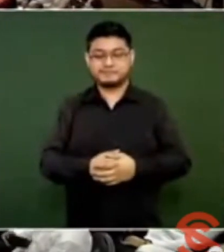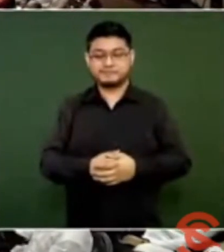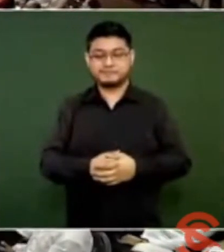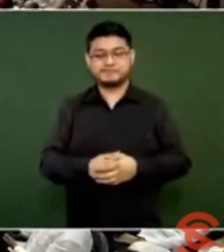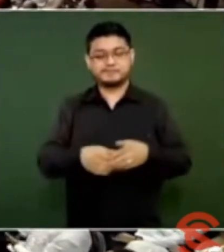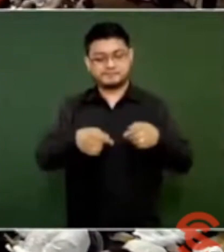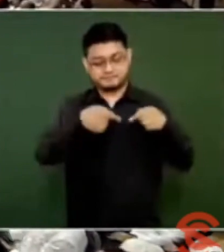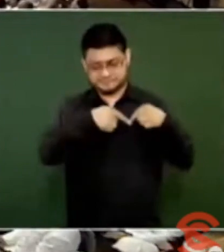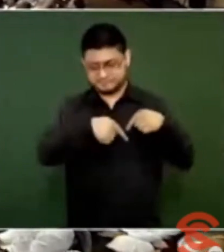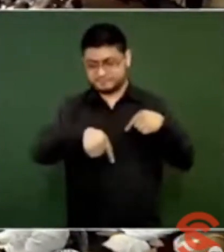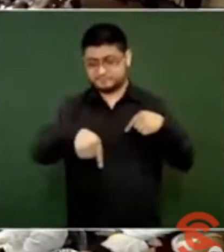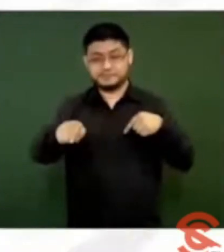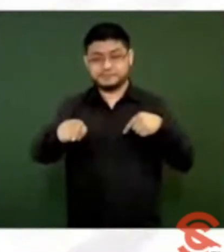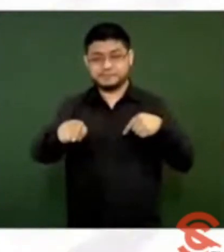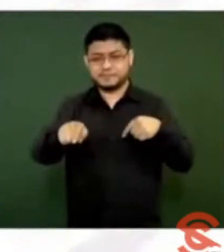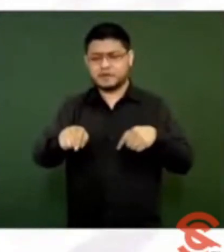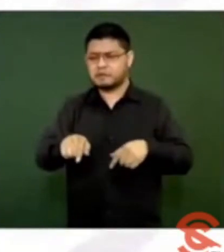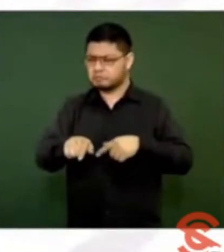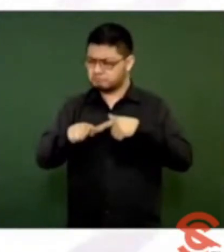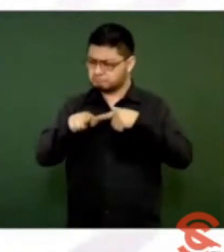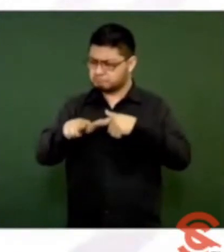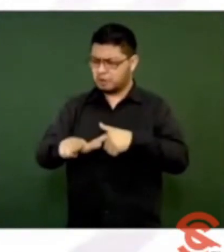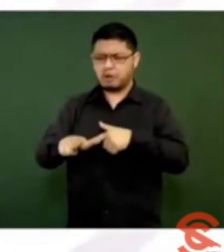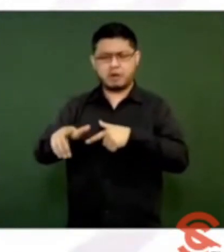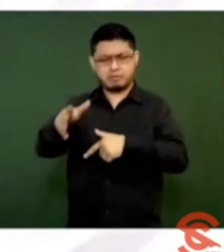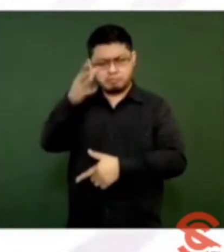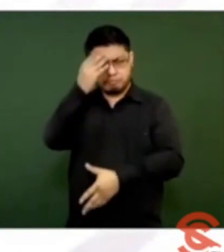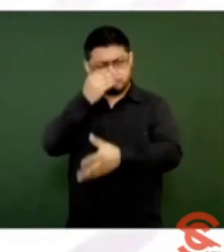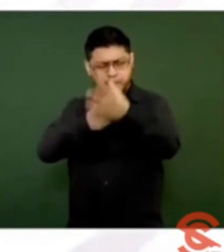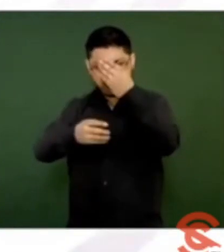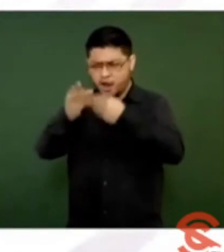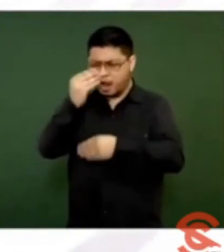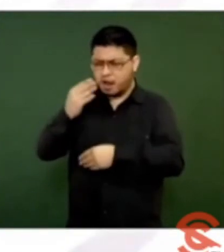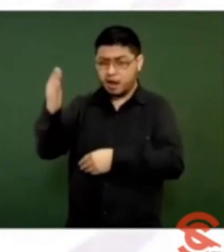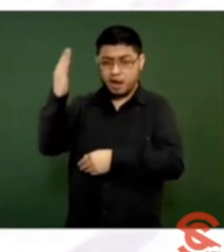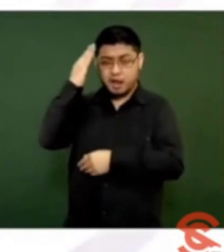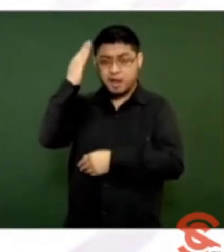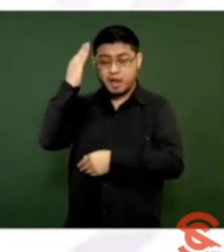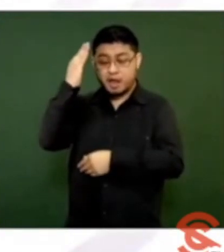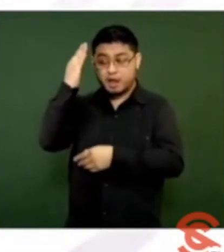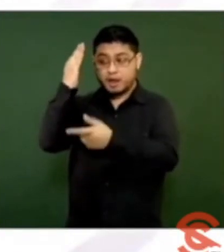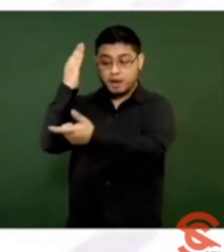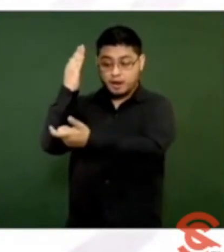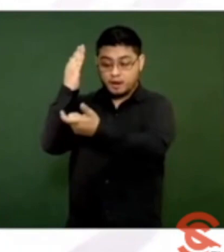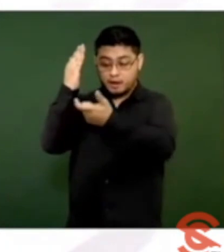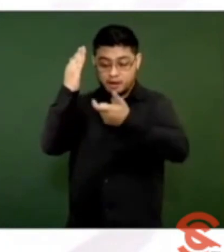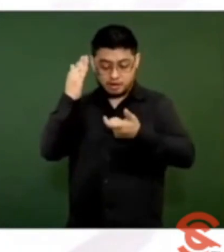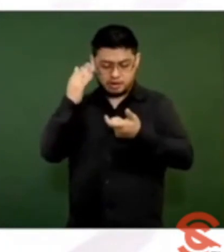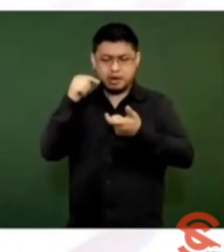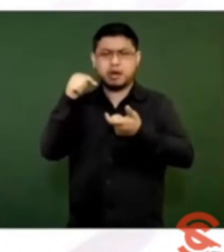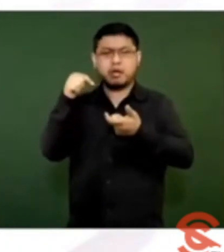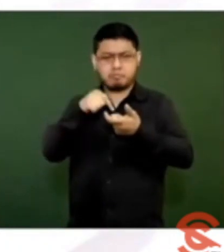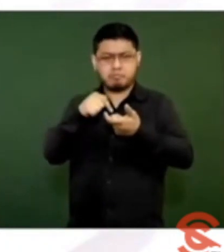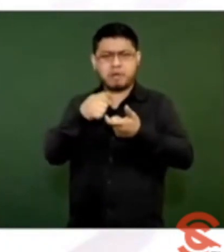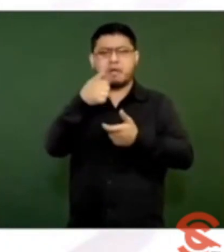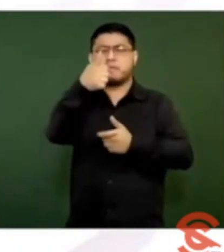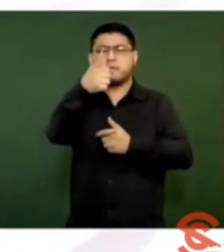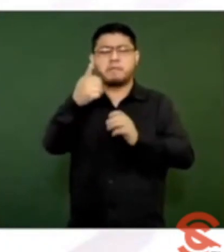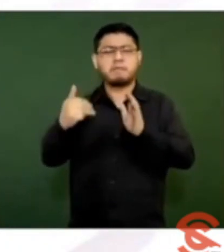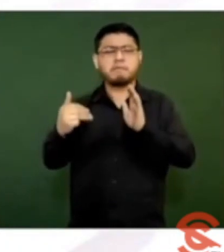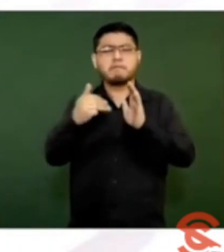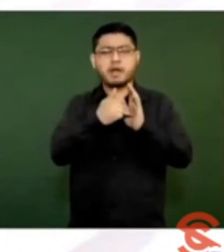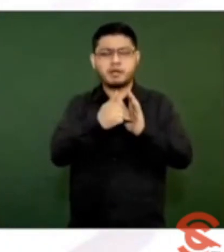Mientras se les capacitan, reciben el equivalente a un salario mínimo, seis mil